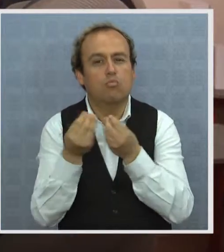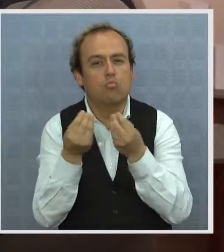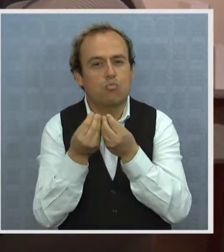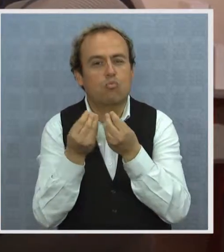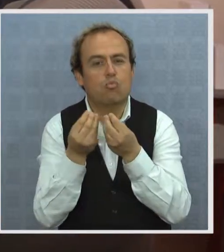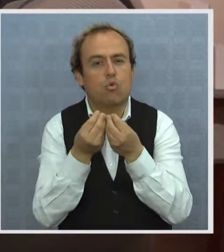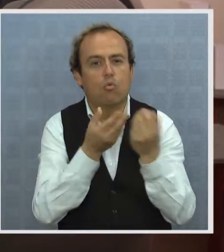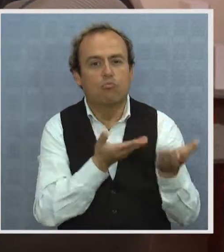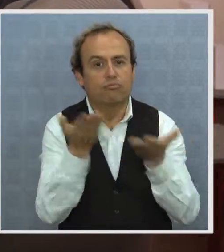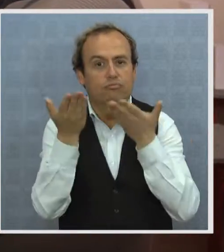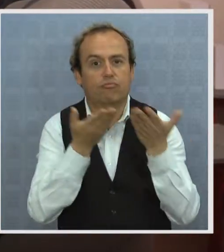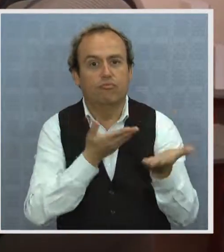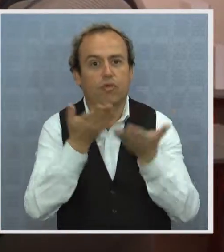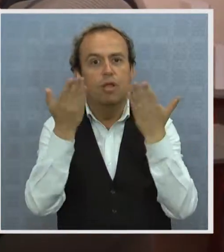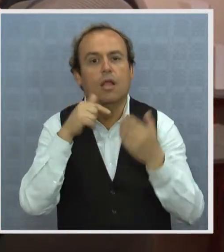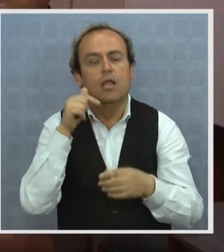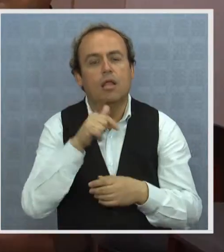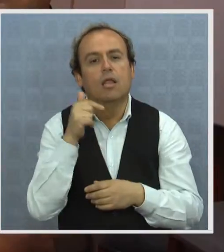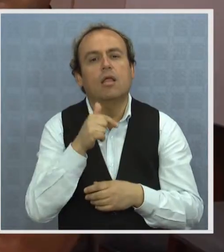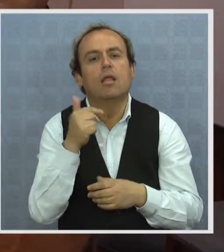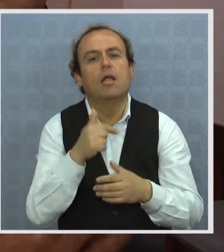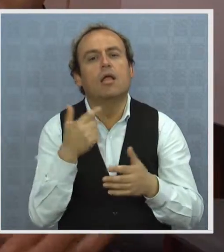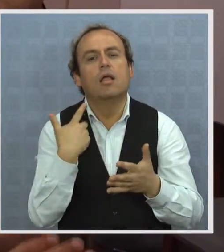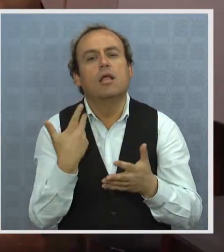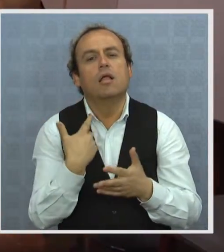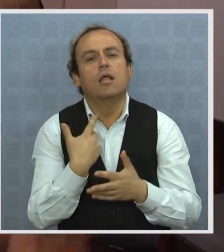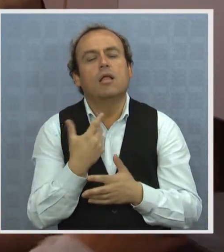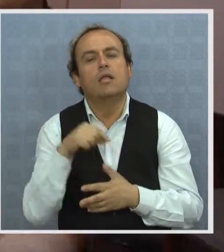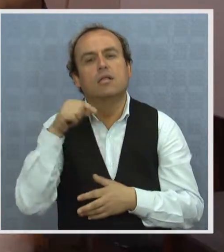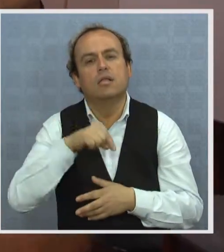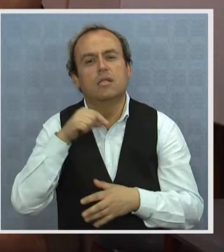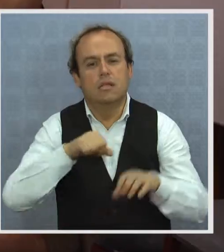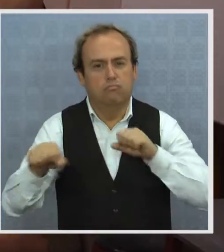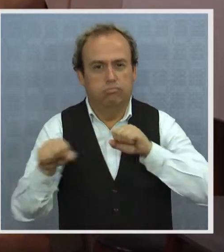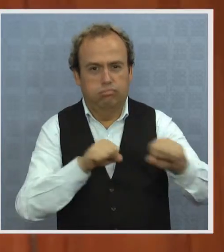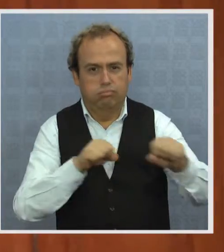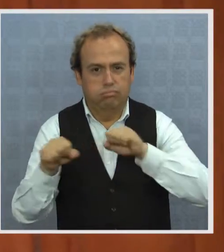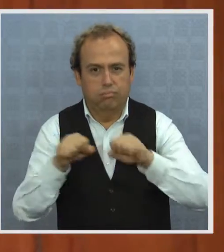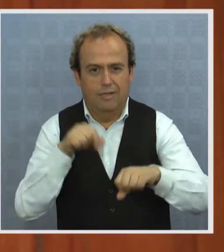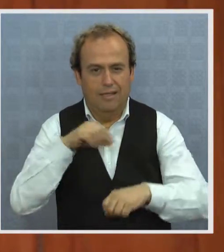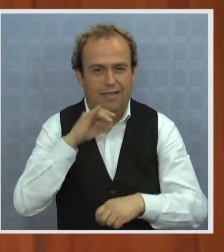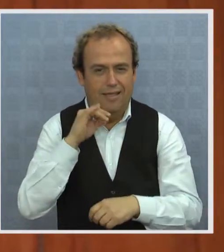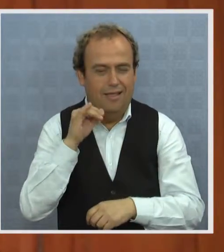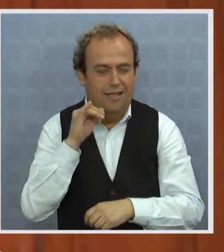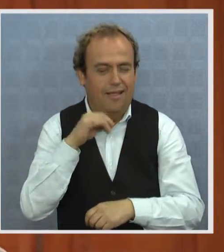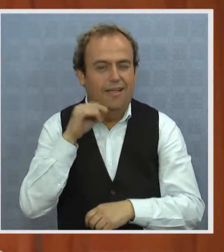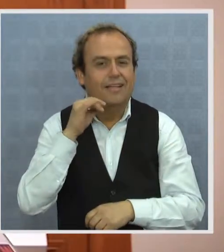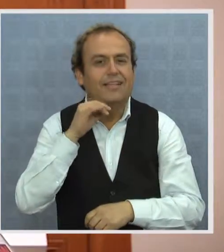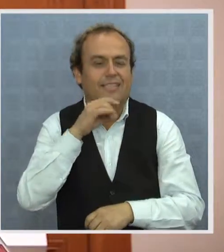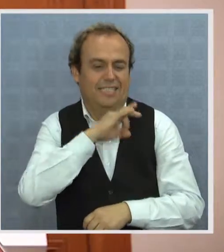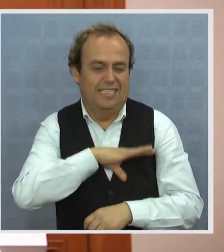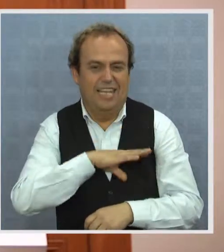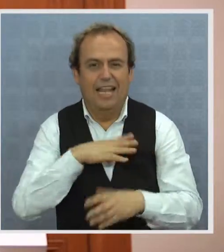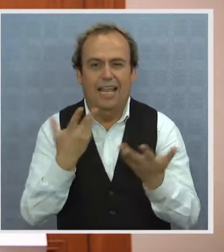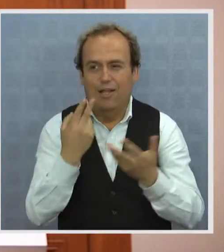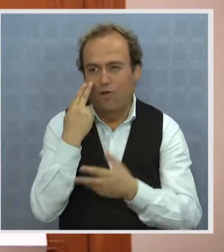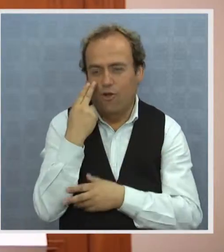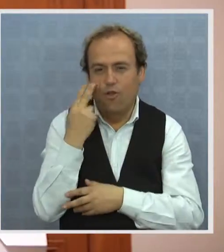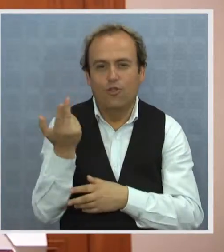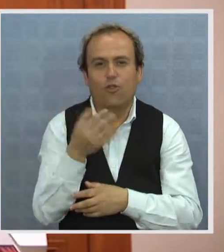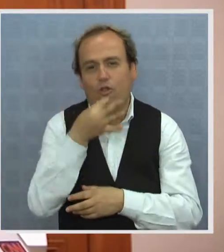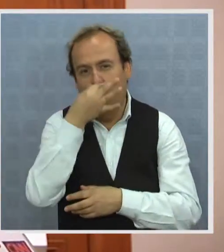droga que se exporta desde nuestros puertos y los terremotos que azotan la zona cada cierto tiempo. No